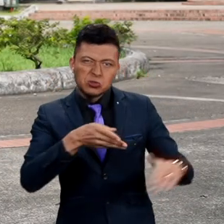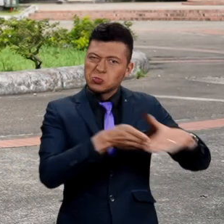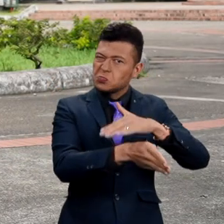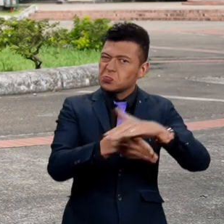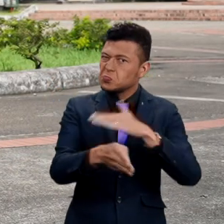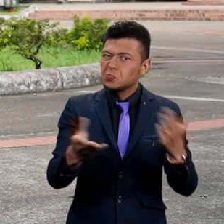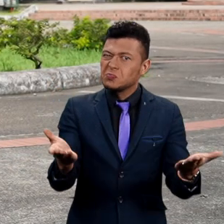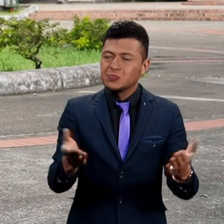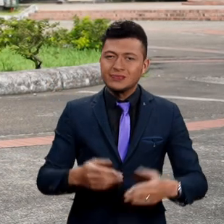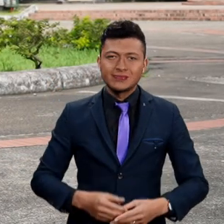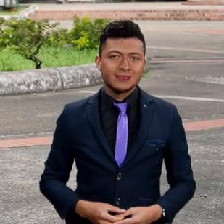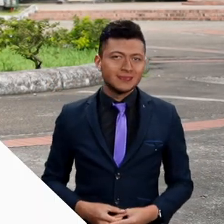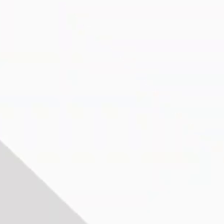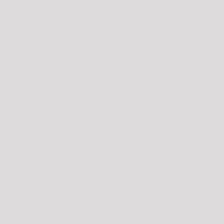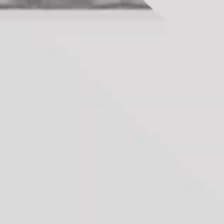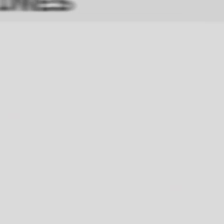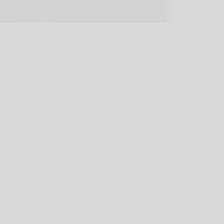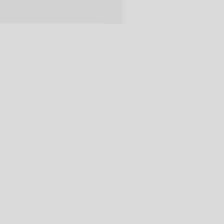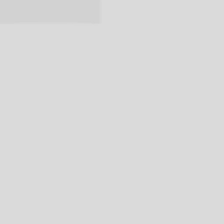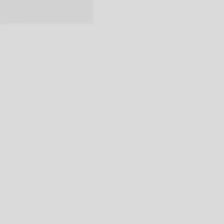entiende por accesibilidad web.